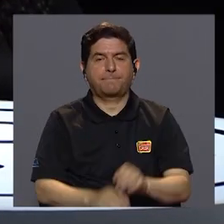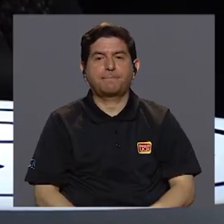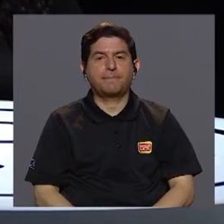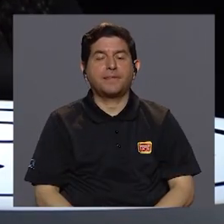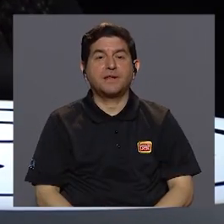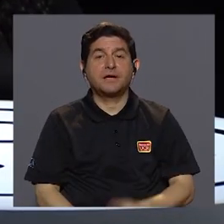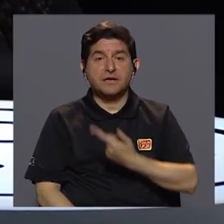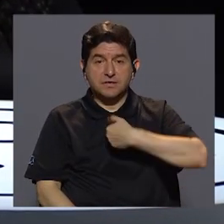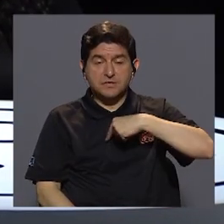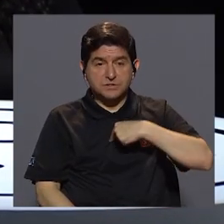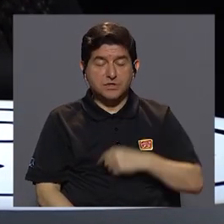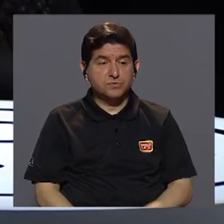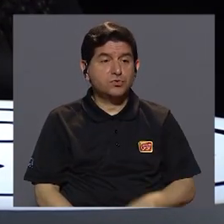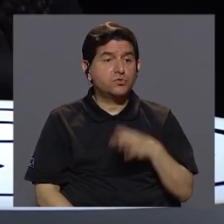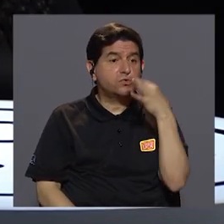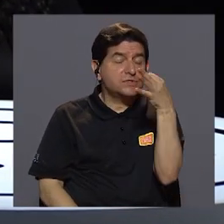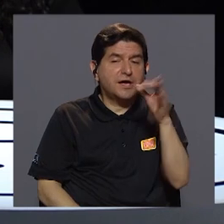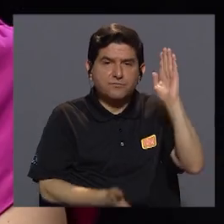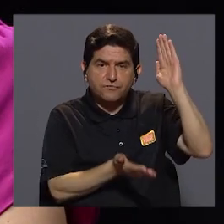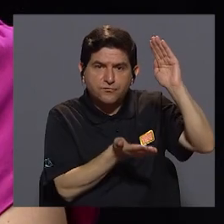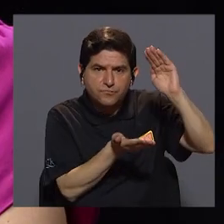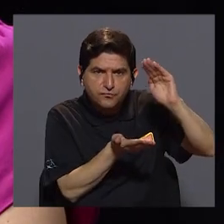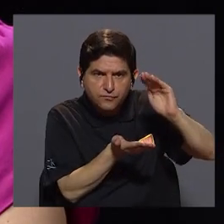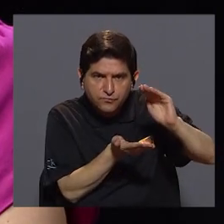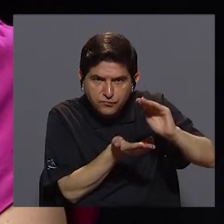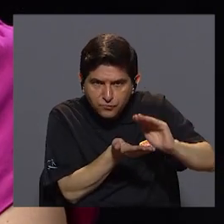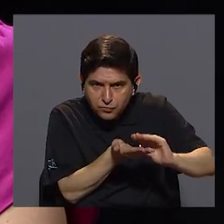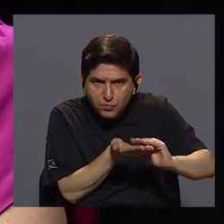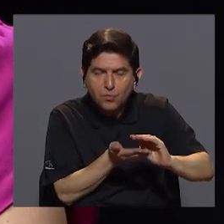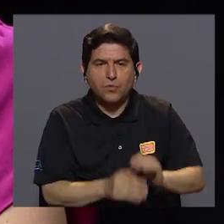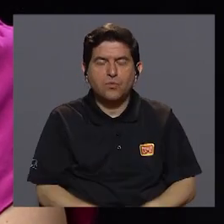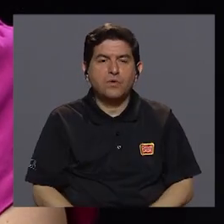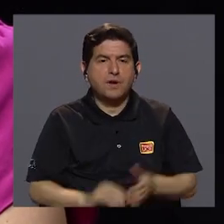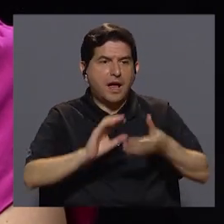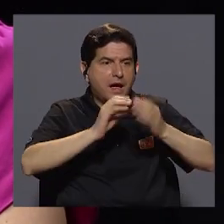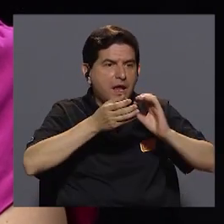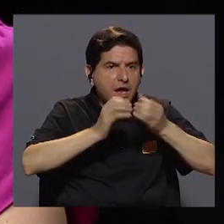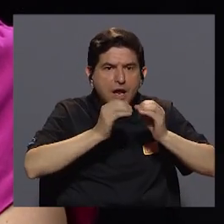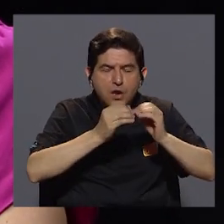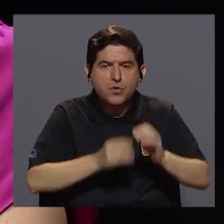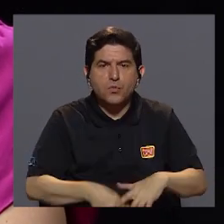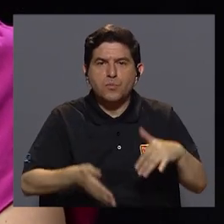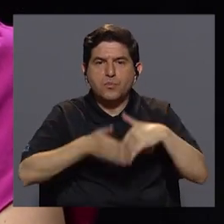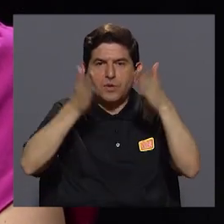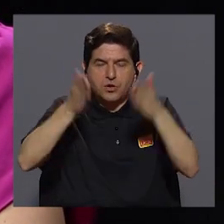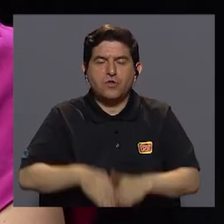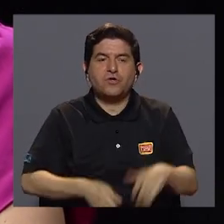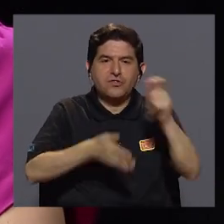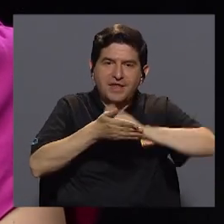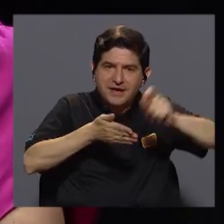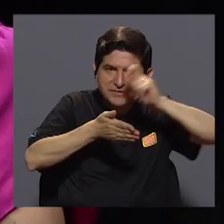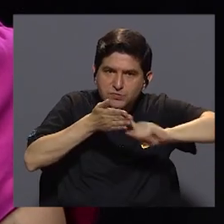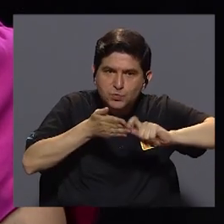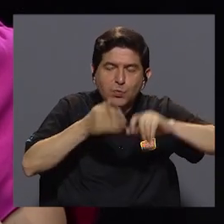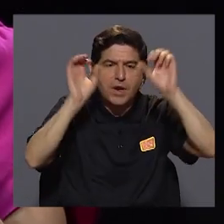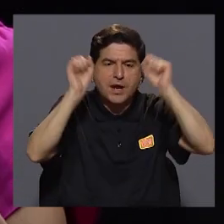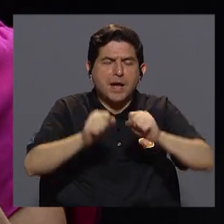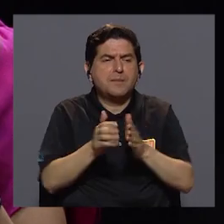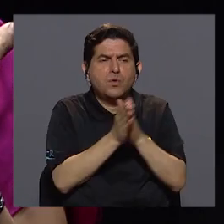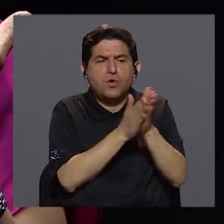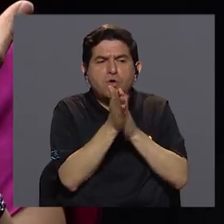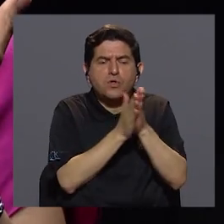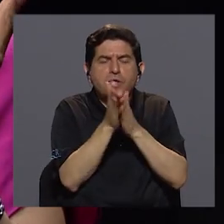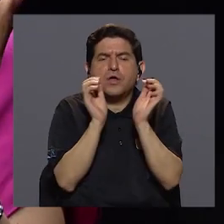vamos a experimentar una disminución en la cantidad de estudiantes en primaria, podríamos